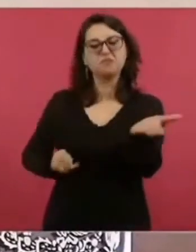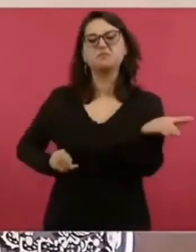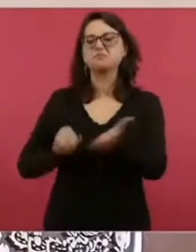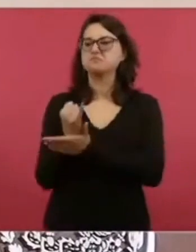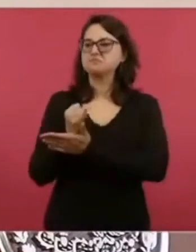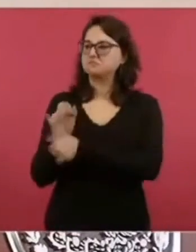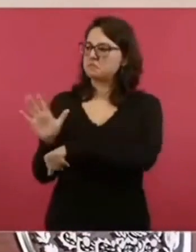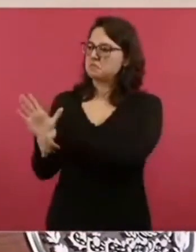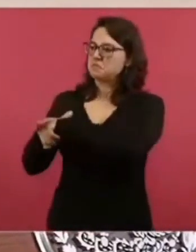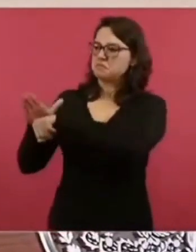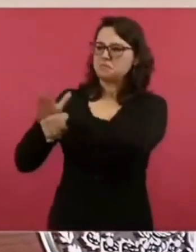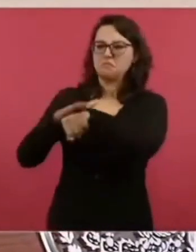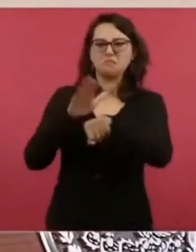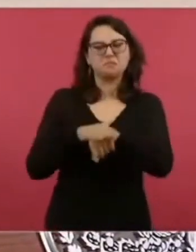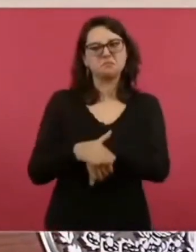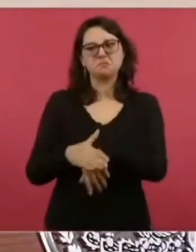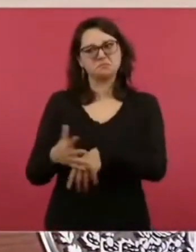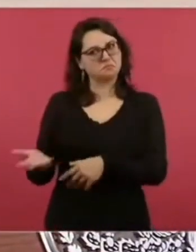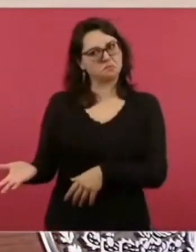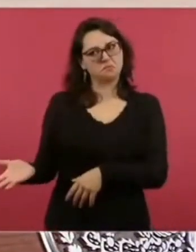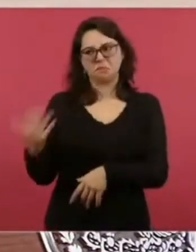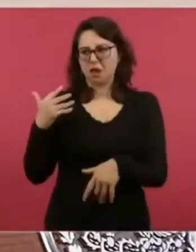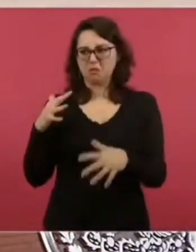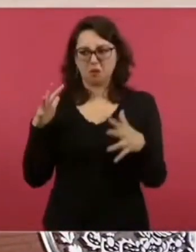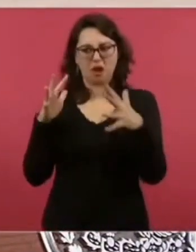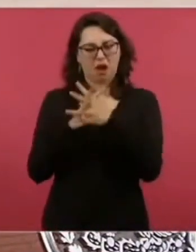puede